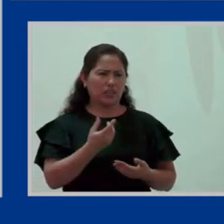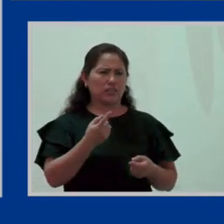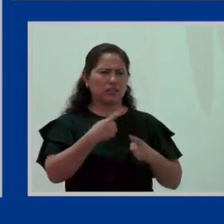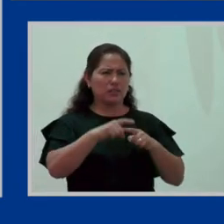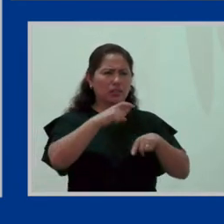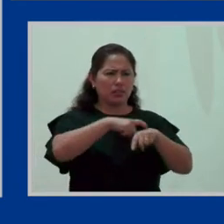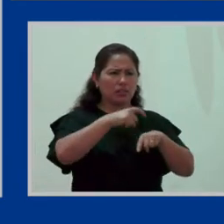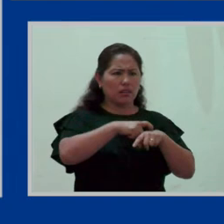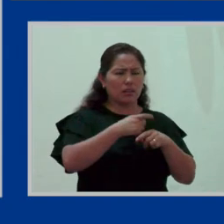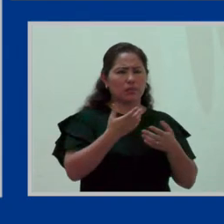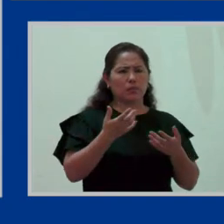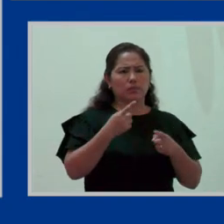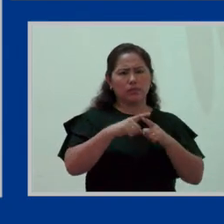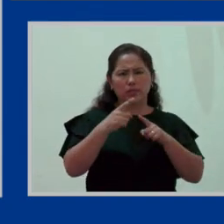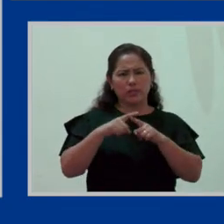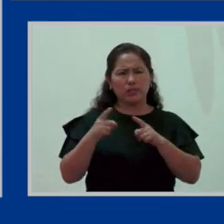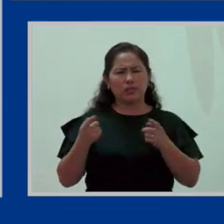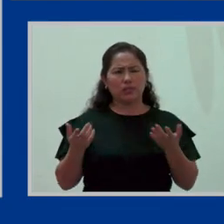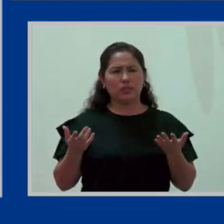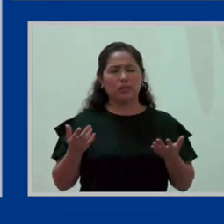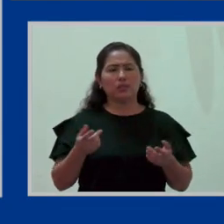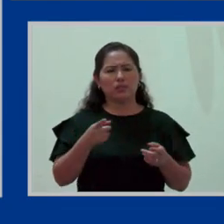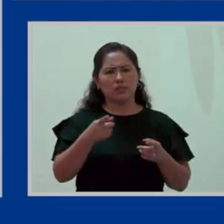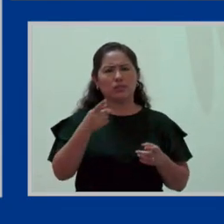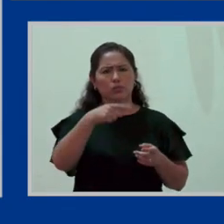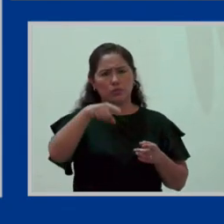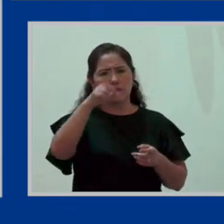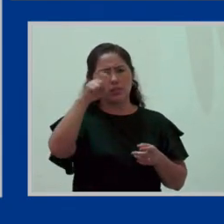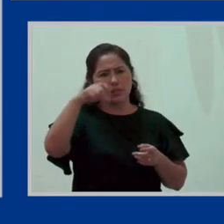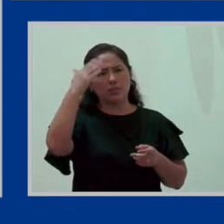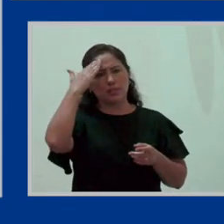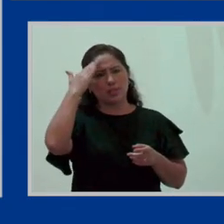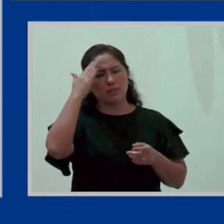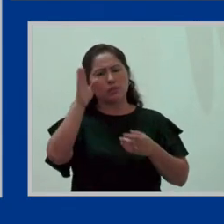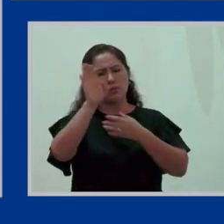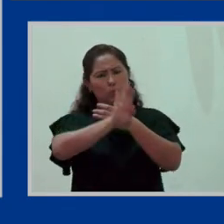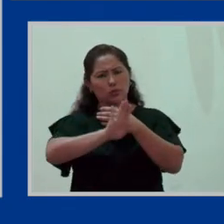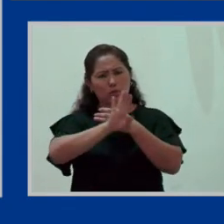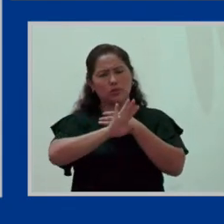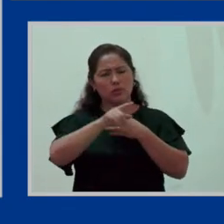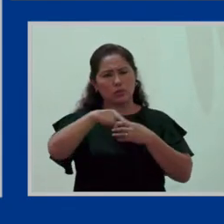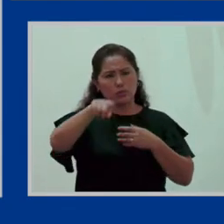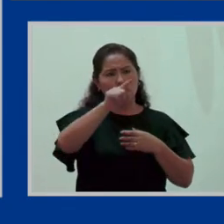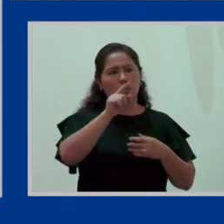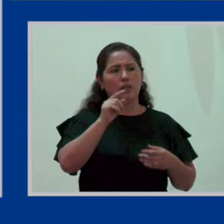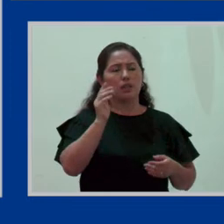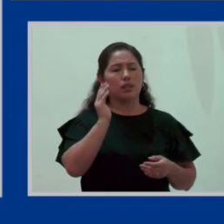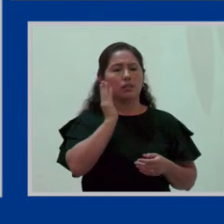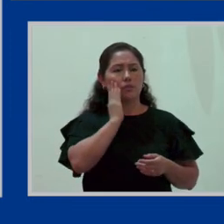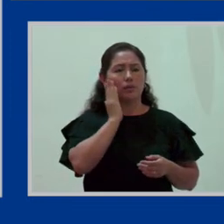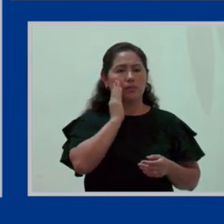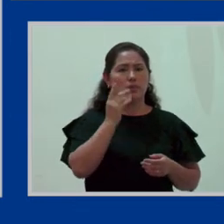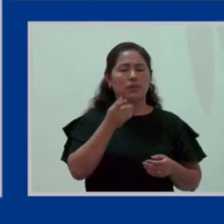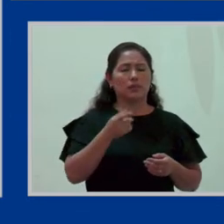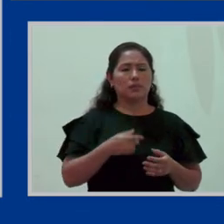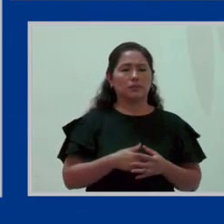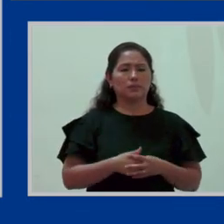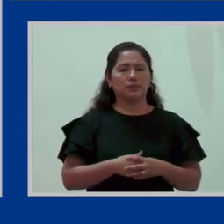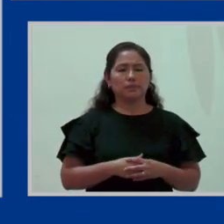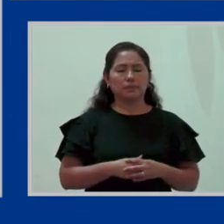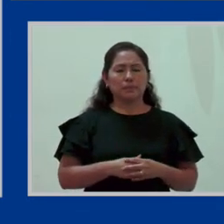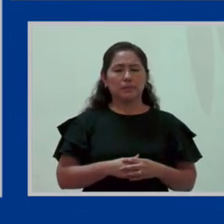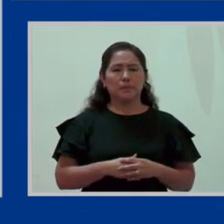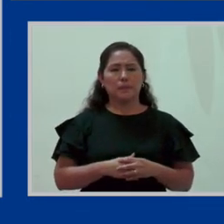consecuencias. Entonces, esto es bien importante, es una protección, es una suerte de fuero maternal, si se le quiere llamar,